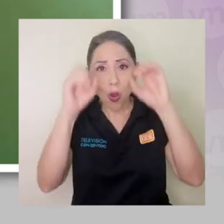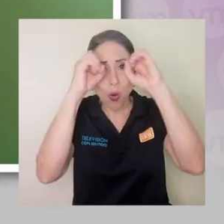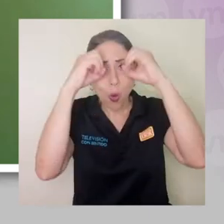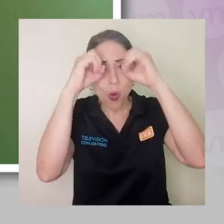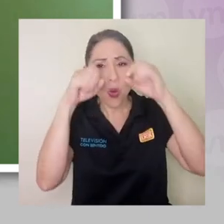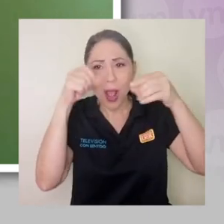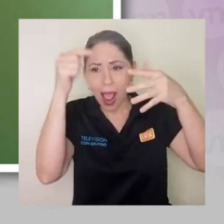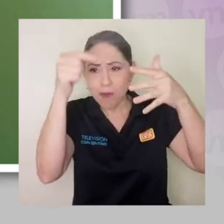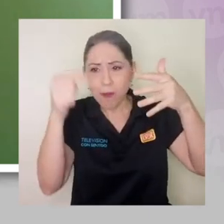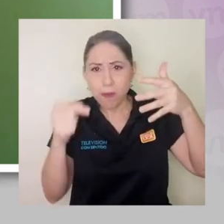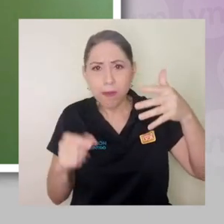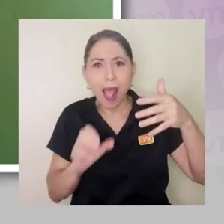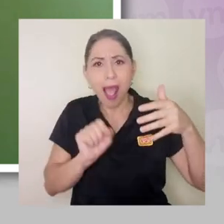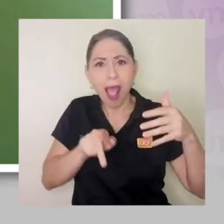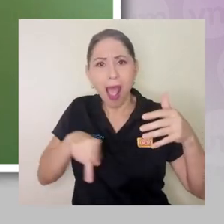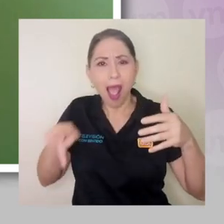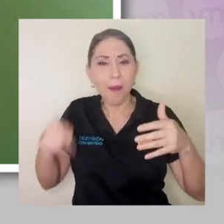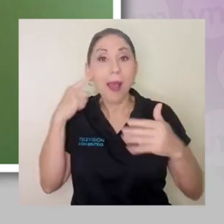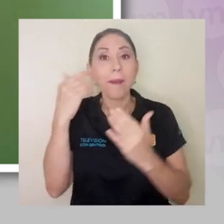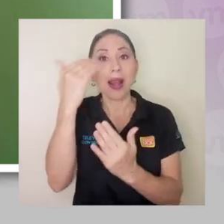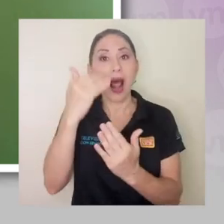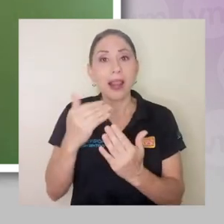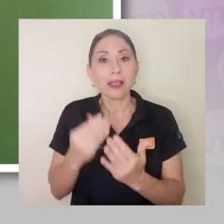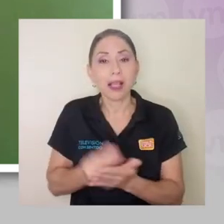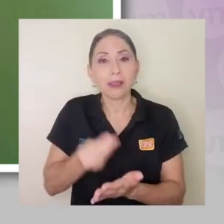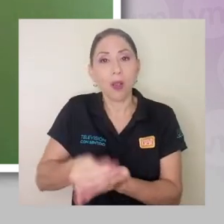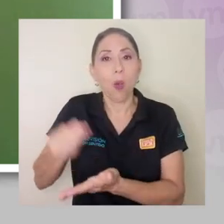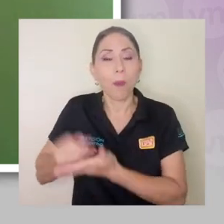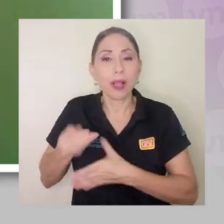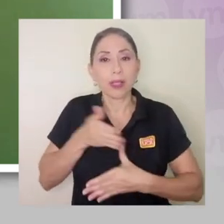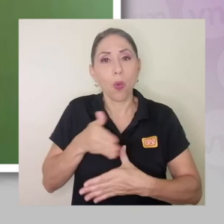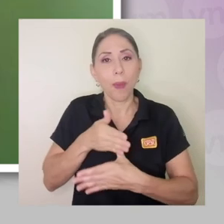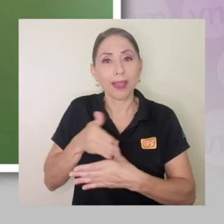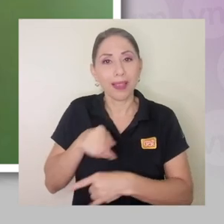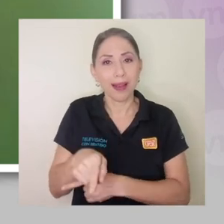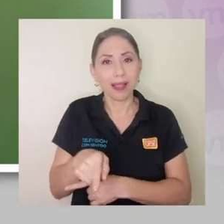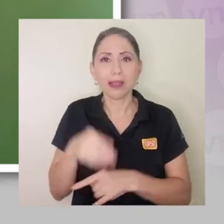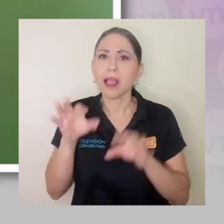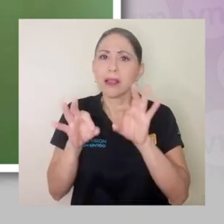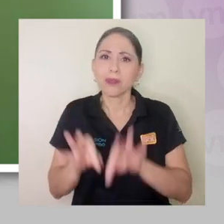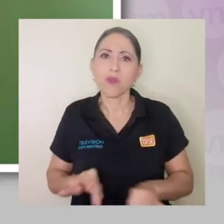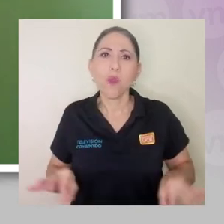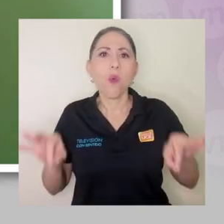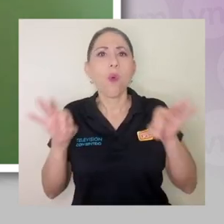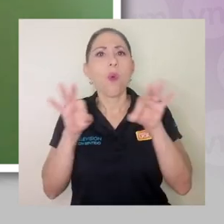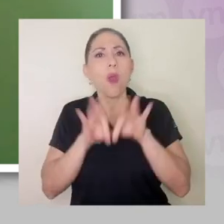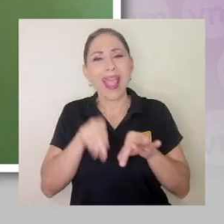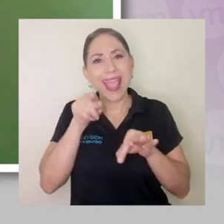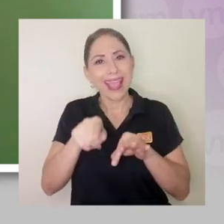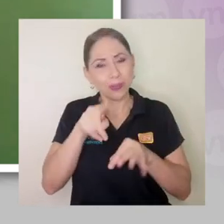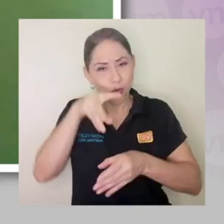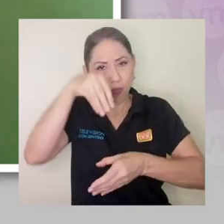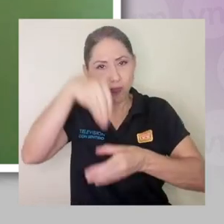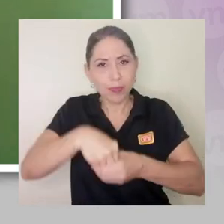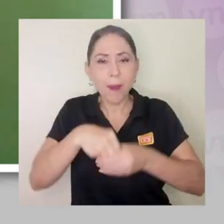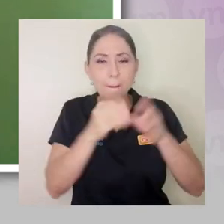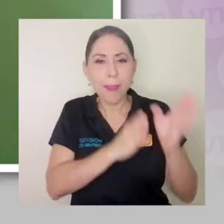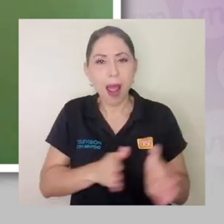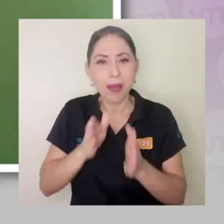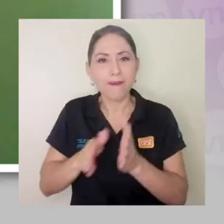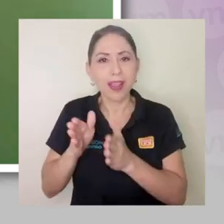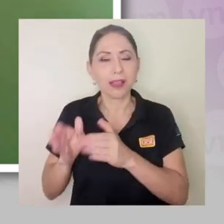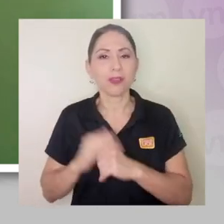¿verdad? Y ahí salen muchas aplicaciones para hacer listas de compras y compartirlas. Esa parte es muy importante porque eso es parte de la